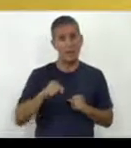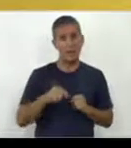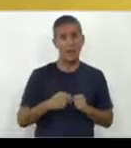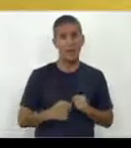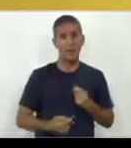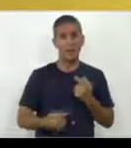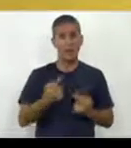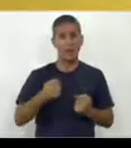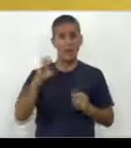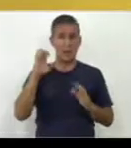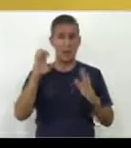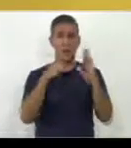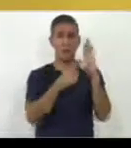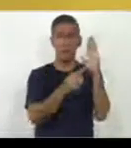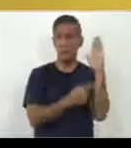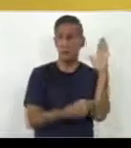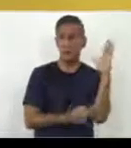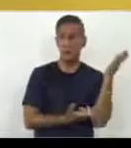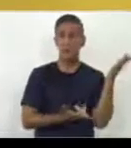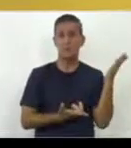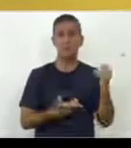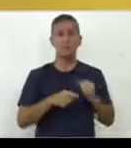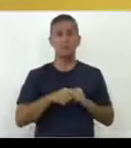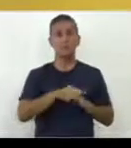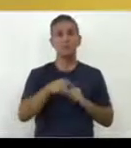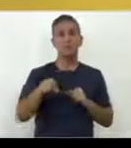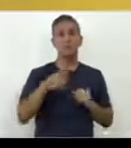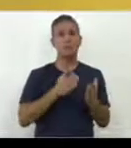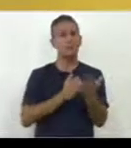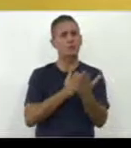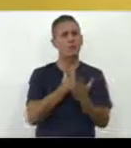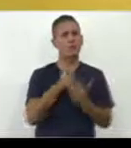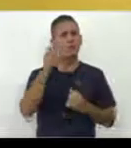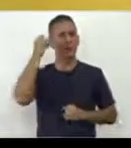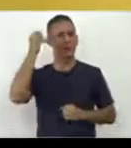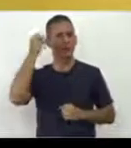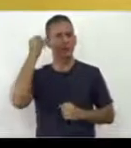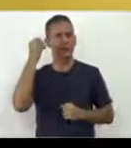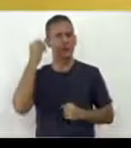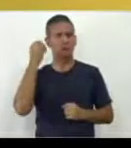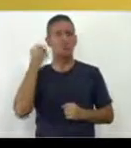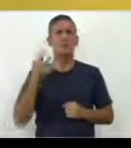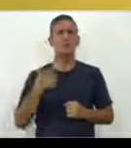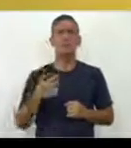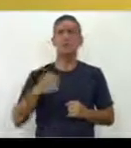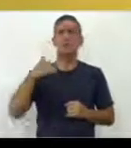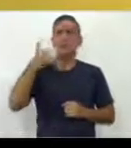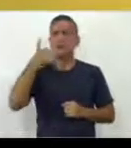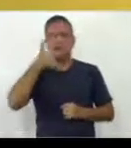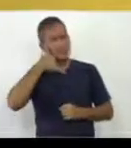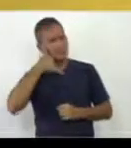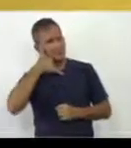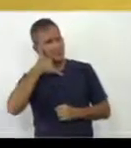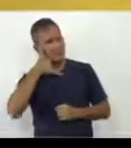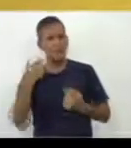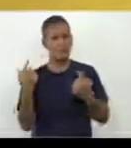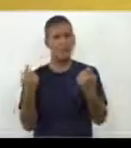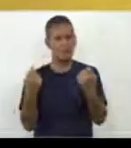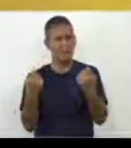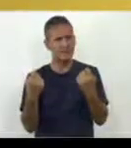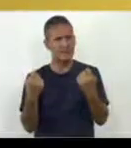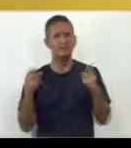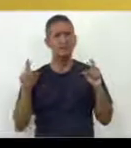elementos, vamos a pedirles que ustedes sigan pensando al respecto, llamen si lo necesitan, intercambien,